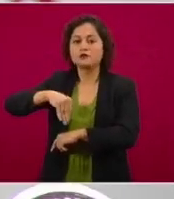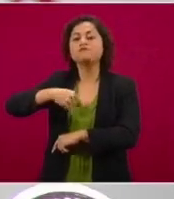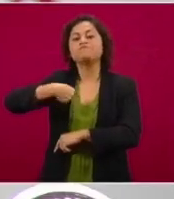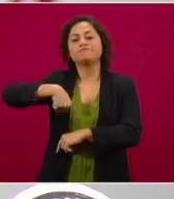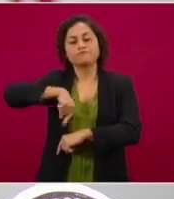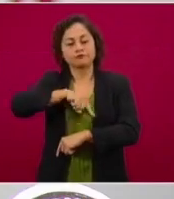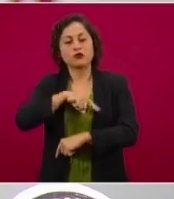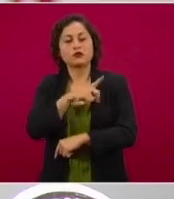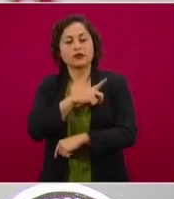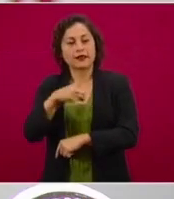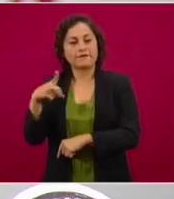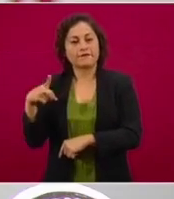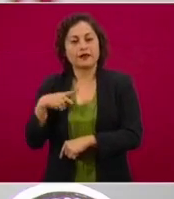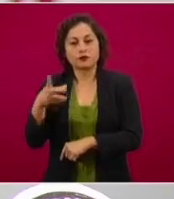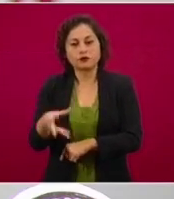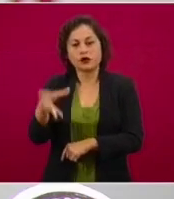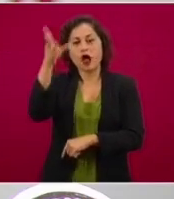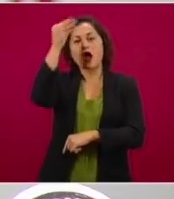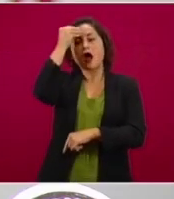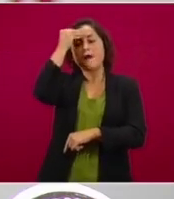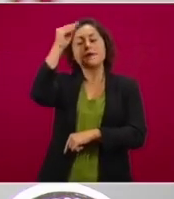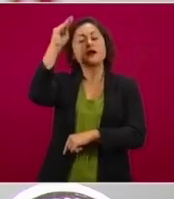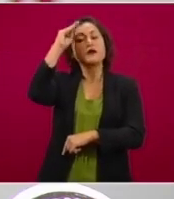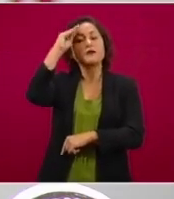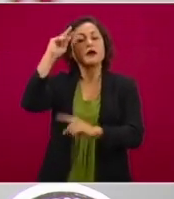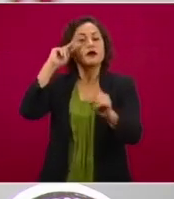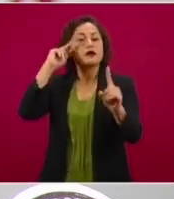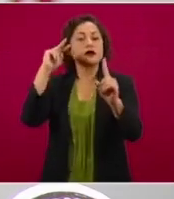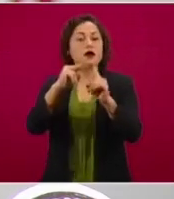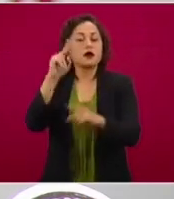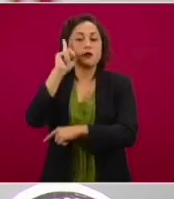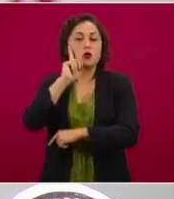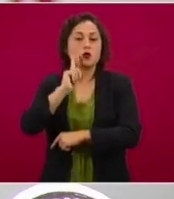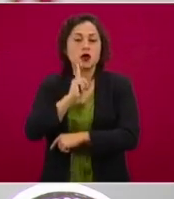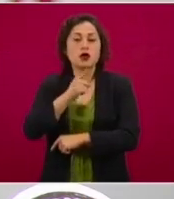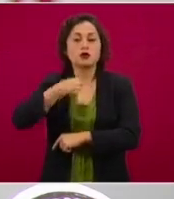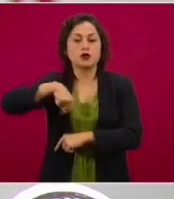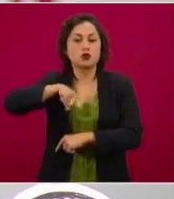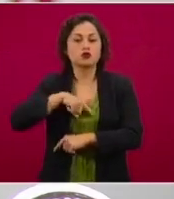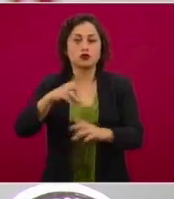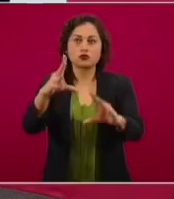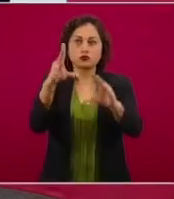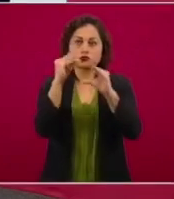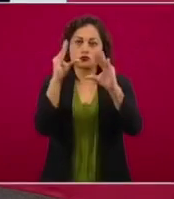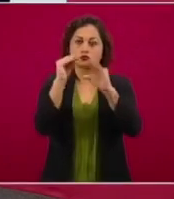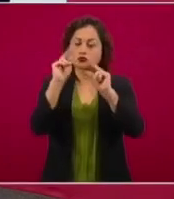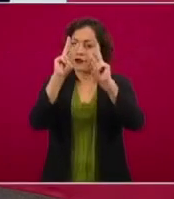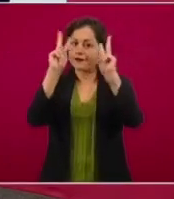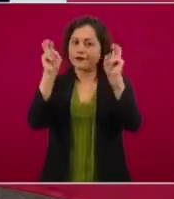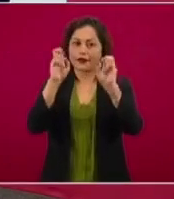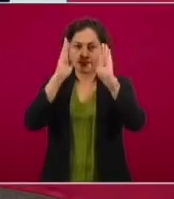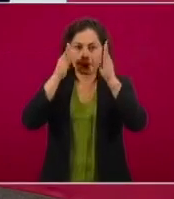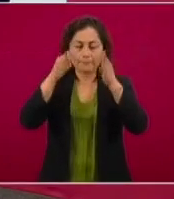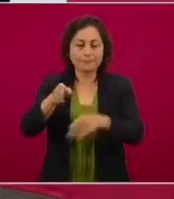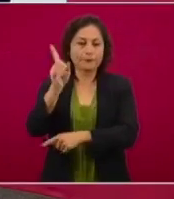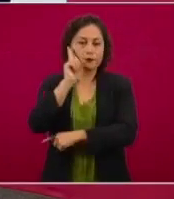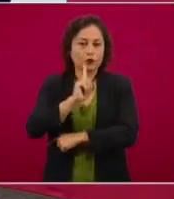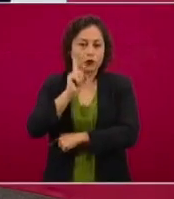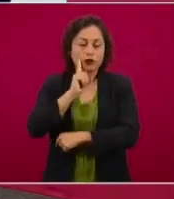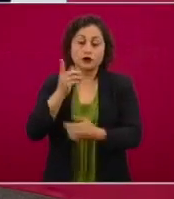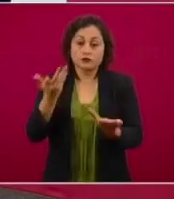tenemos que tener perspectiva de género y tenemos que ser capacitadas para ellos. Finalmente, todas las